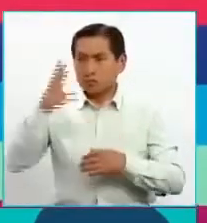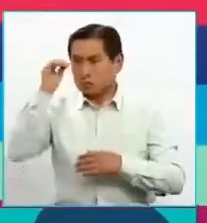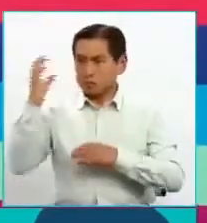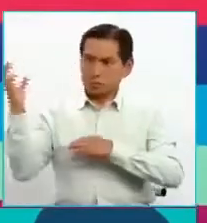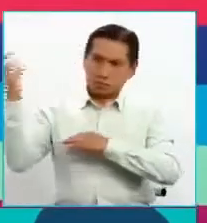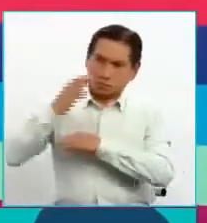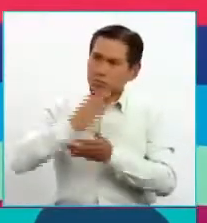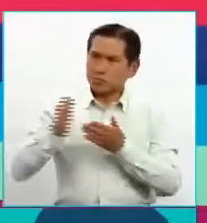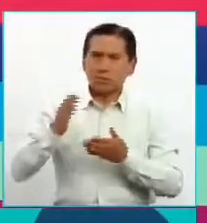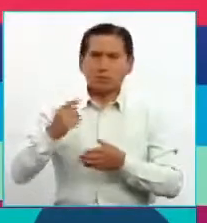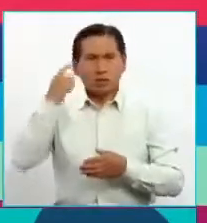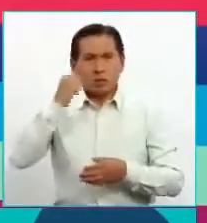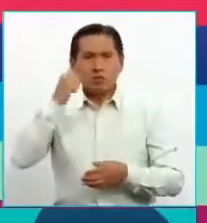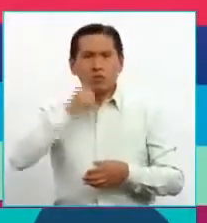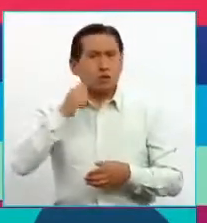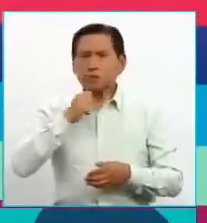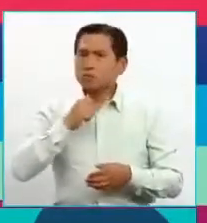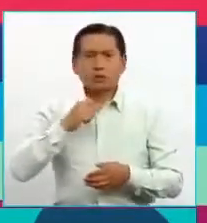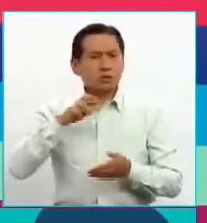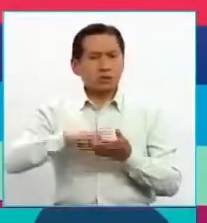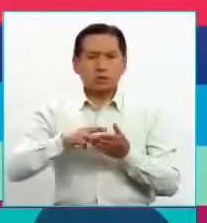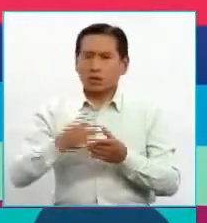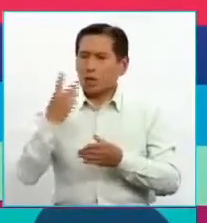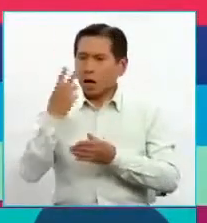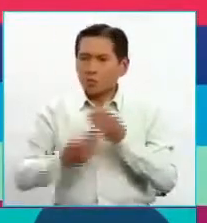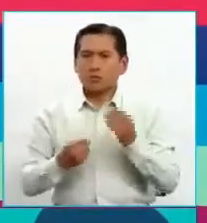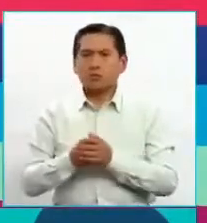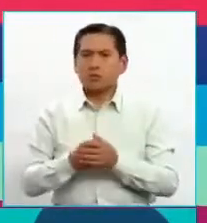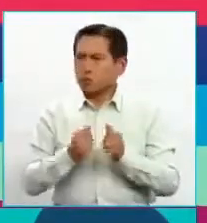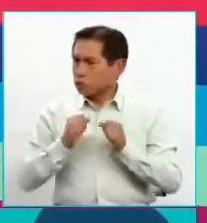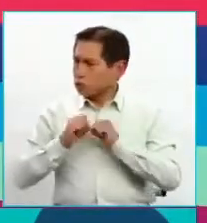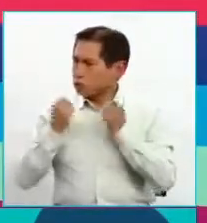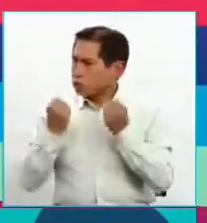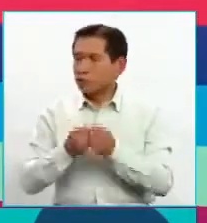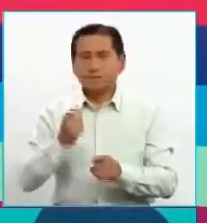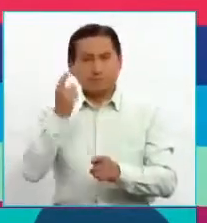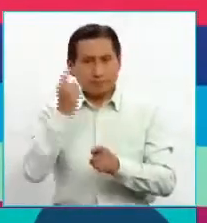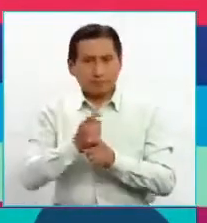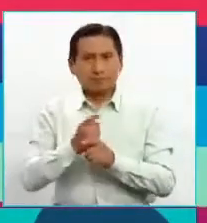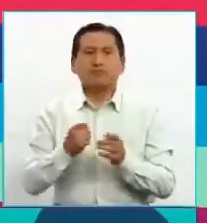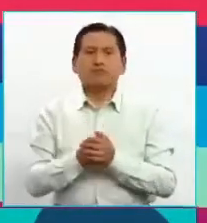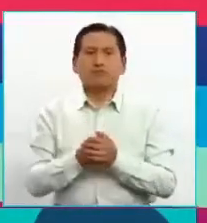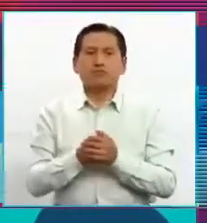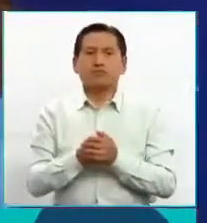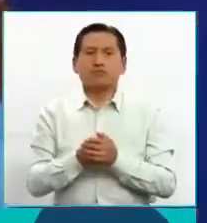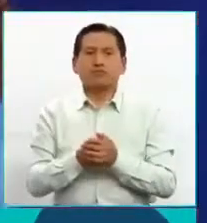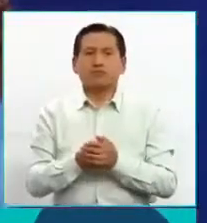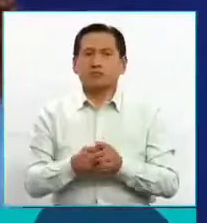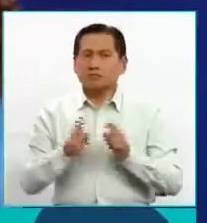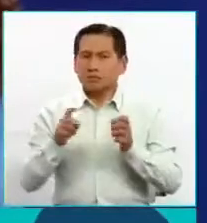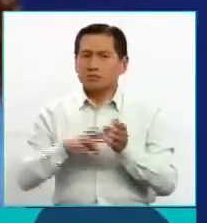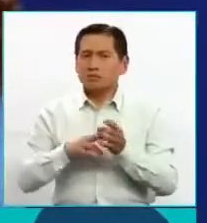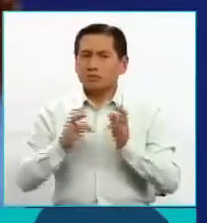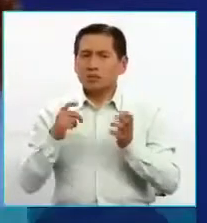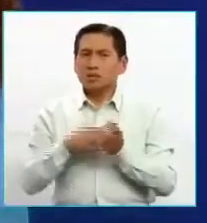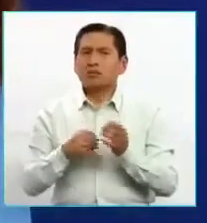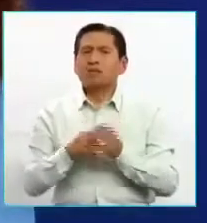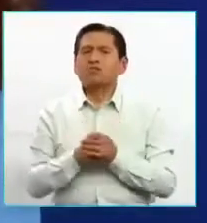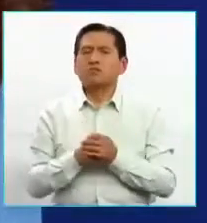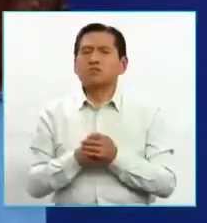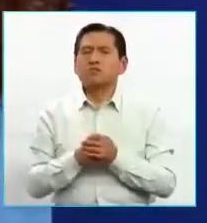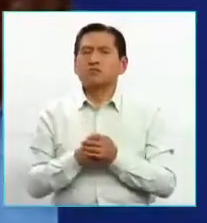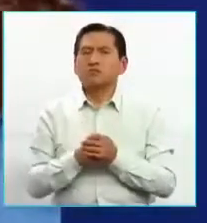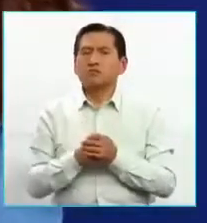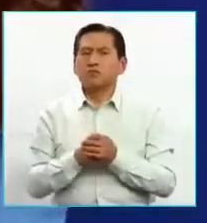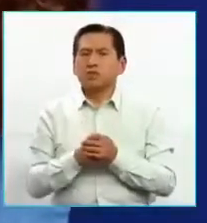es cosa de mujer, es cosa de los dos. Claro, de la sociedad en conjunto. Exactamente. Ministra, usted viene del ámbito de la